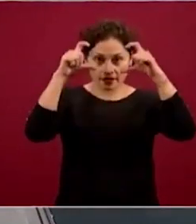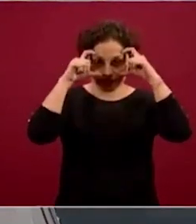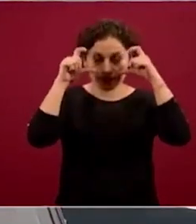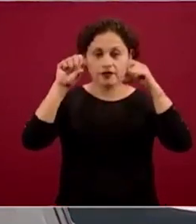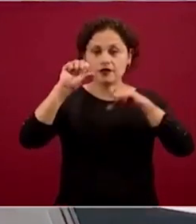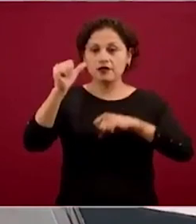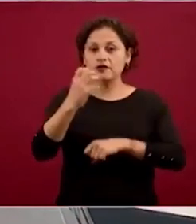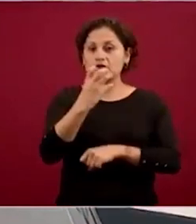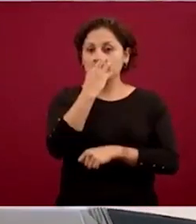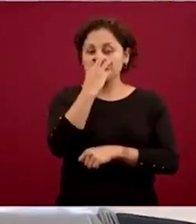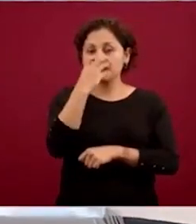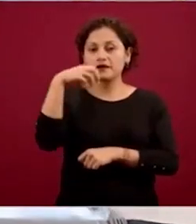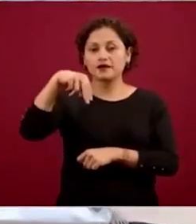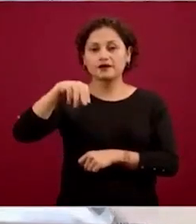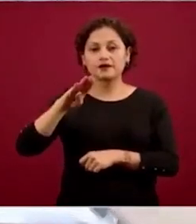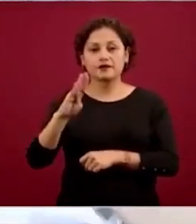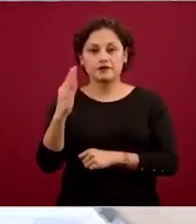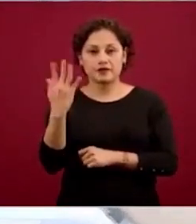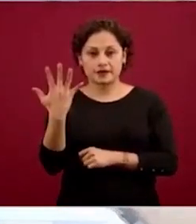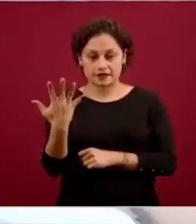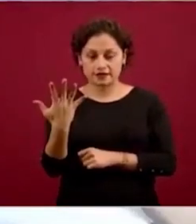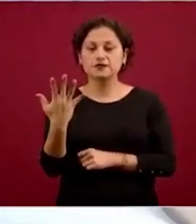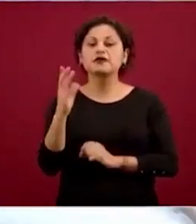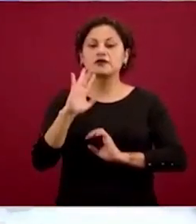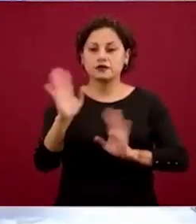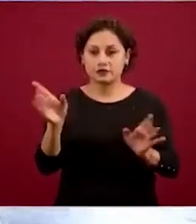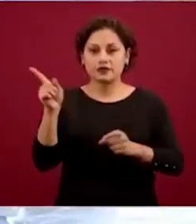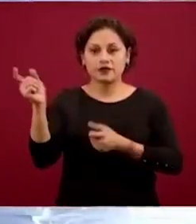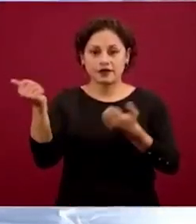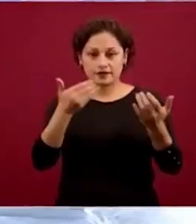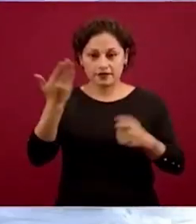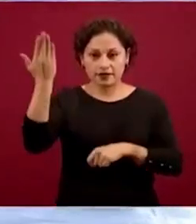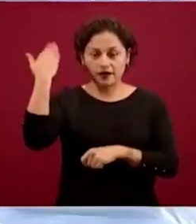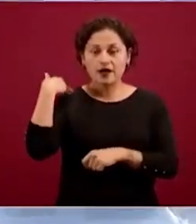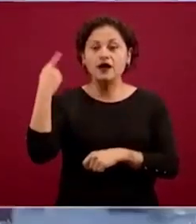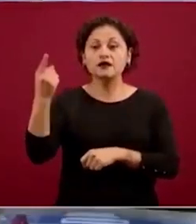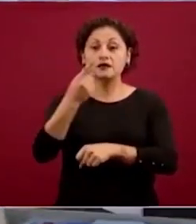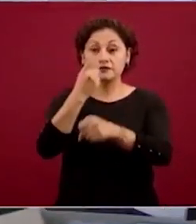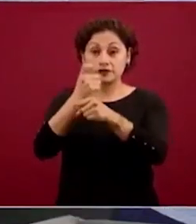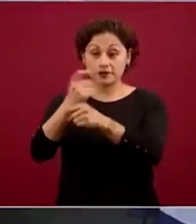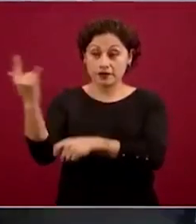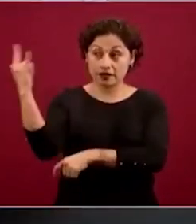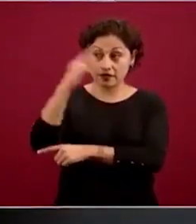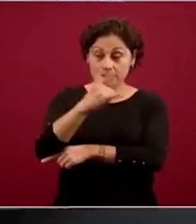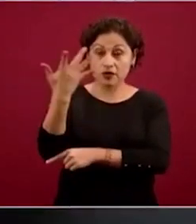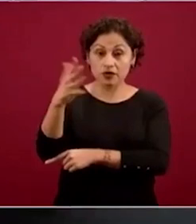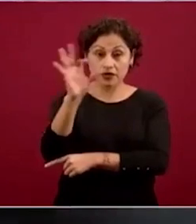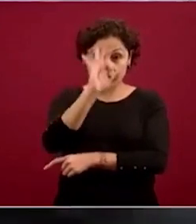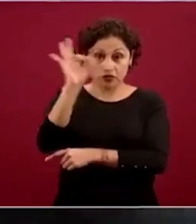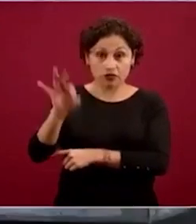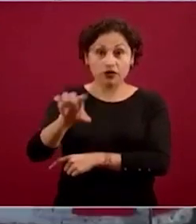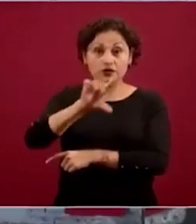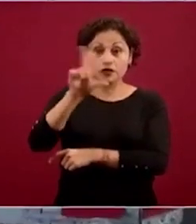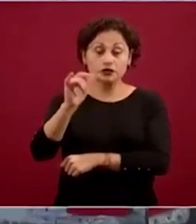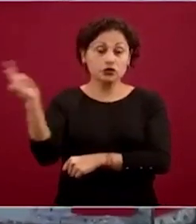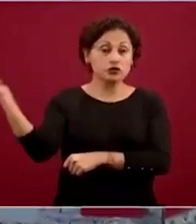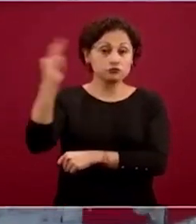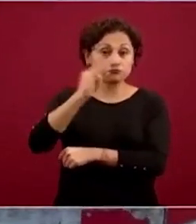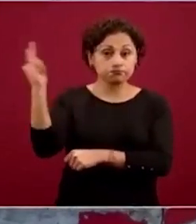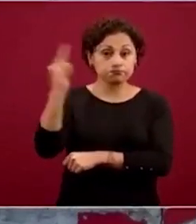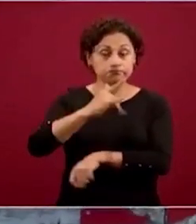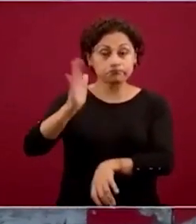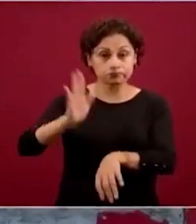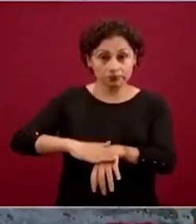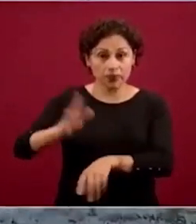eficiencia que hemos recibido en el primer avión, llegó el 10 por ciento y luego está llegando aceleradamente el resto de los insumos.